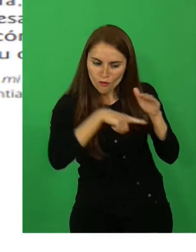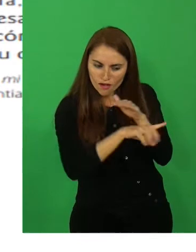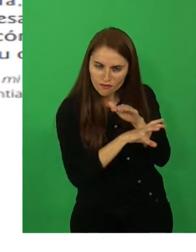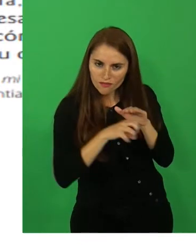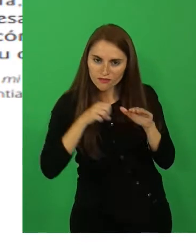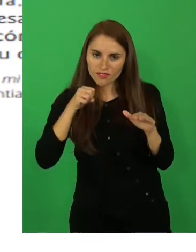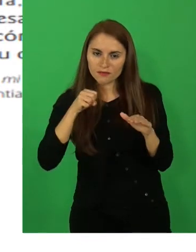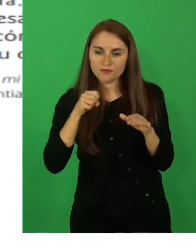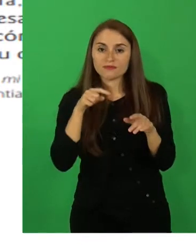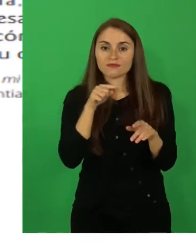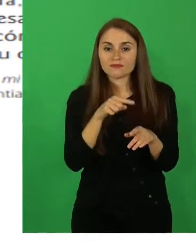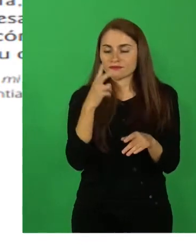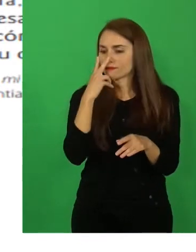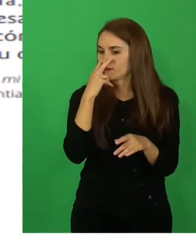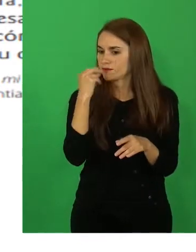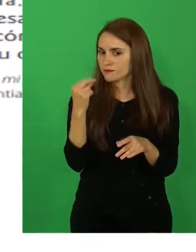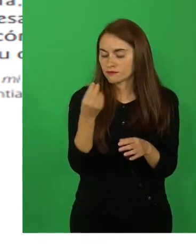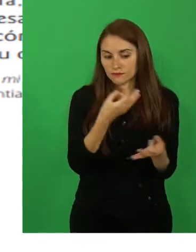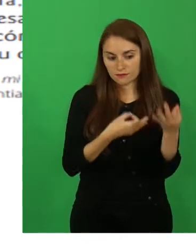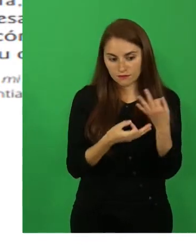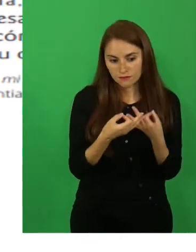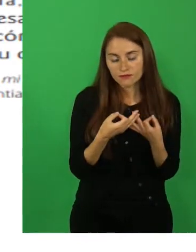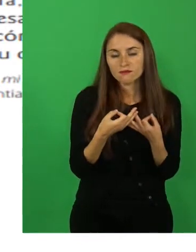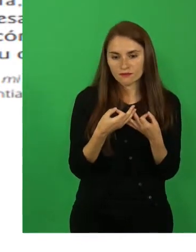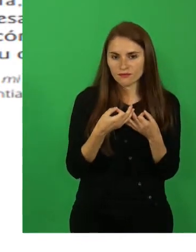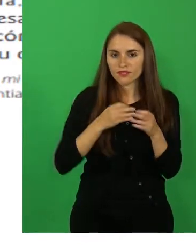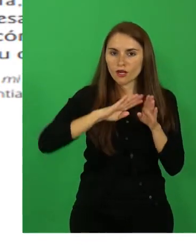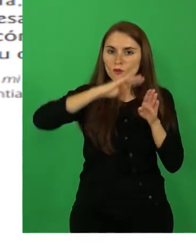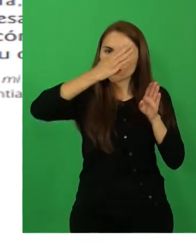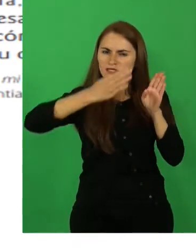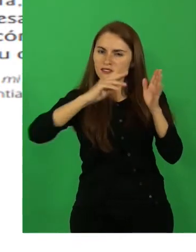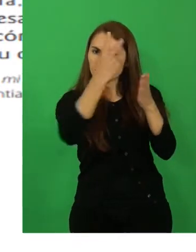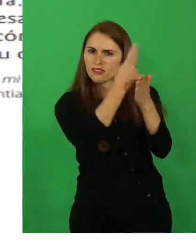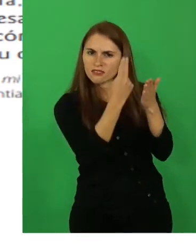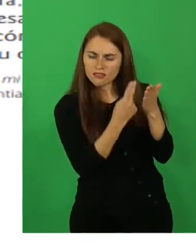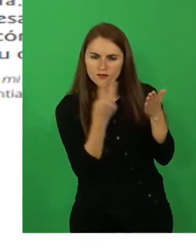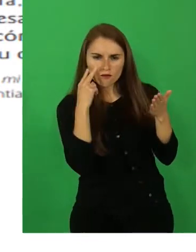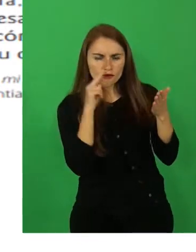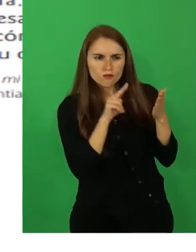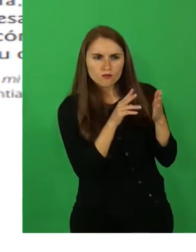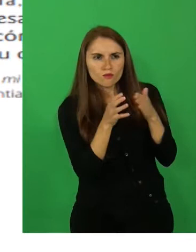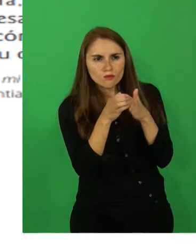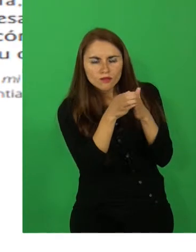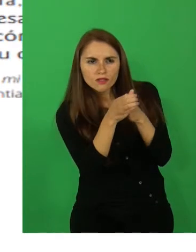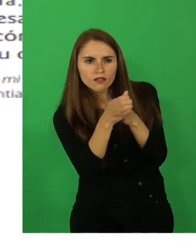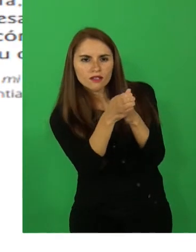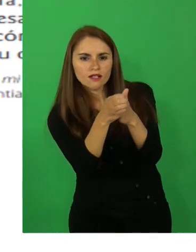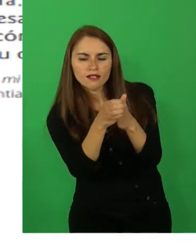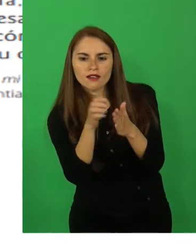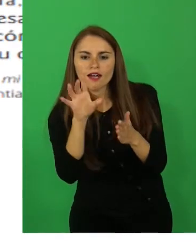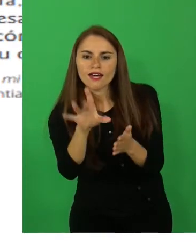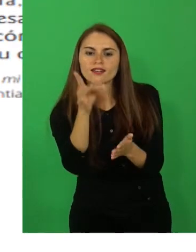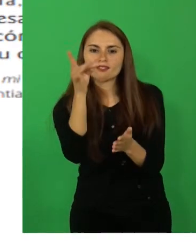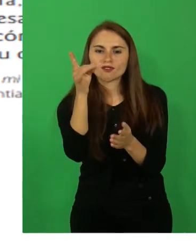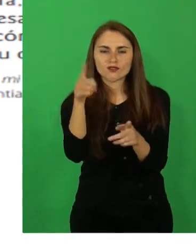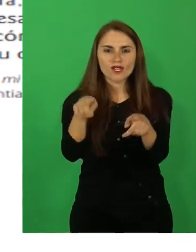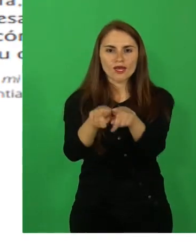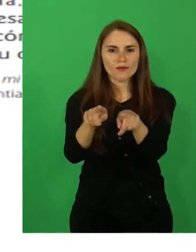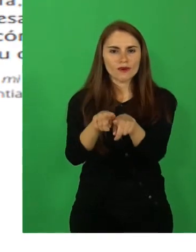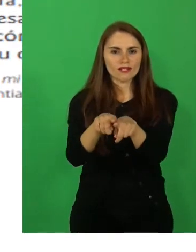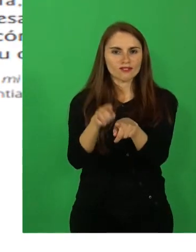Así el zorro, siguiendo los dibujos en la montaña, encontró al hermano de la pastora